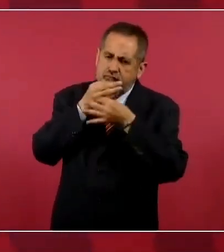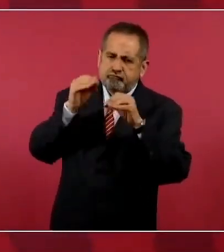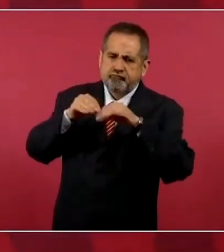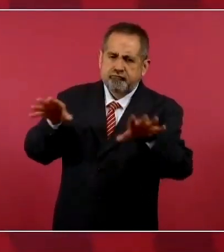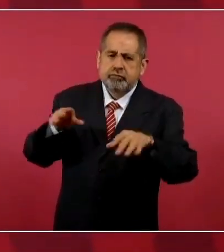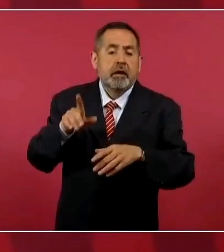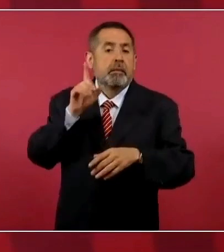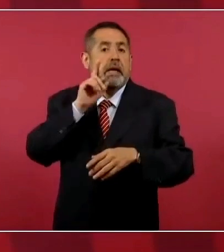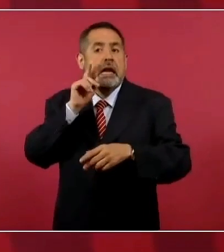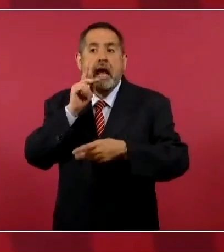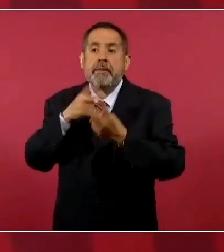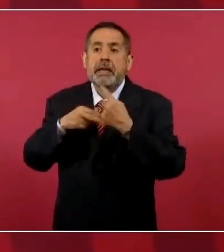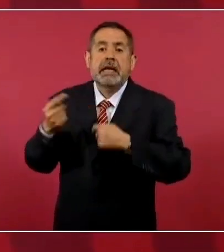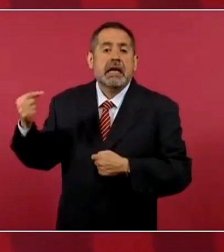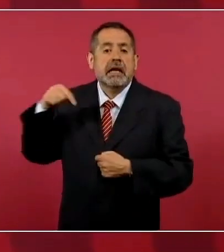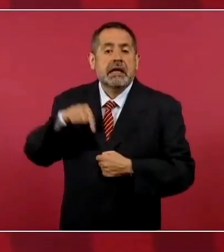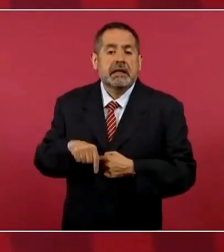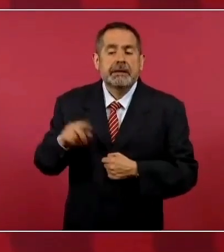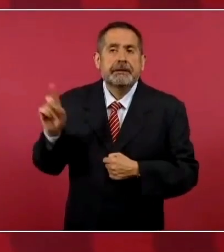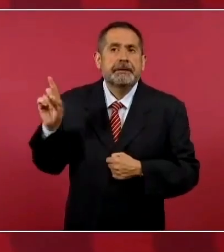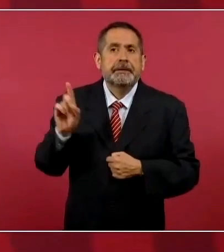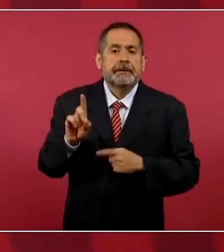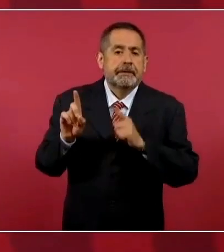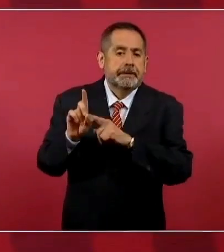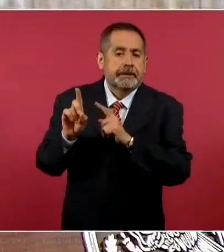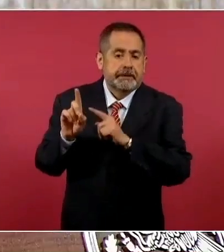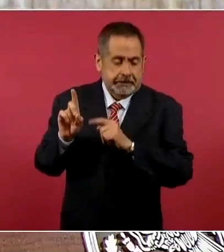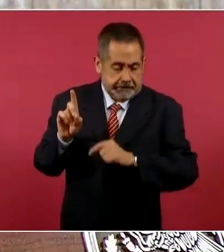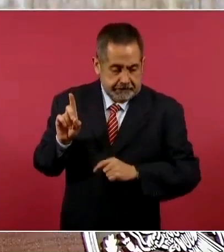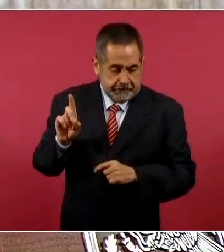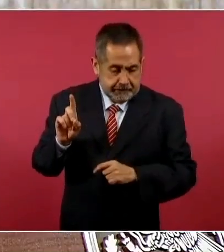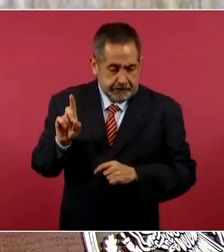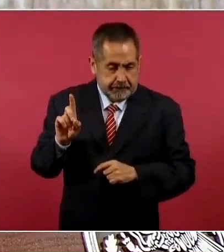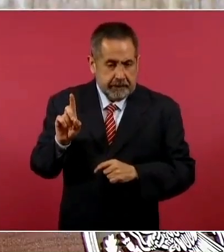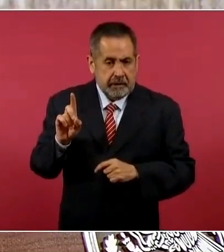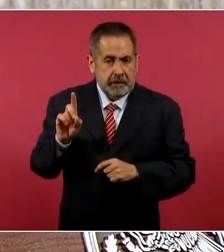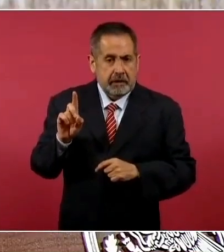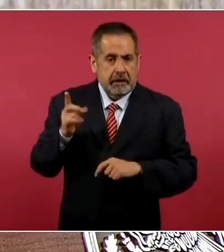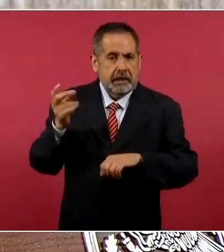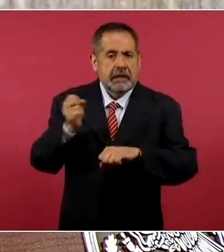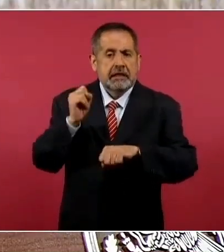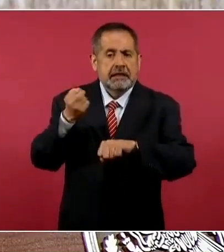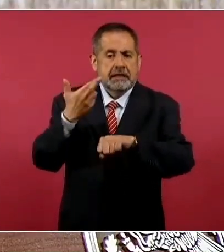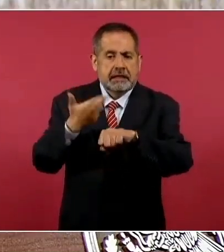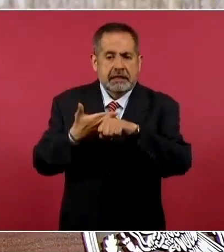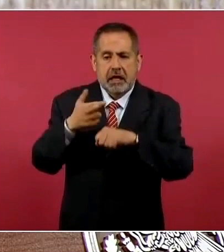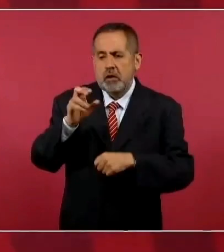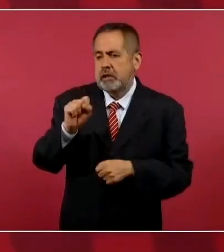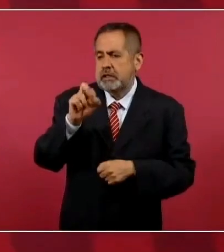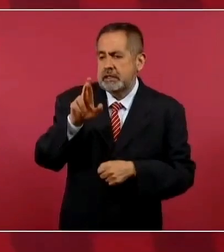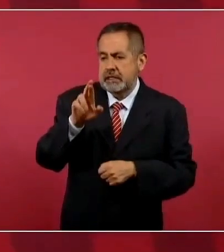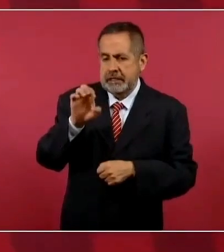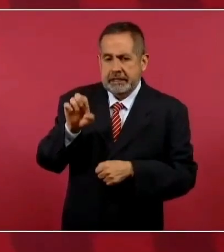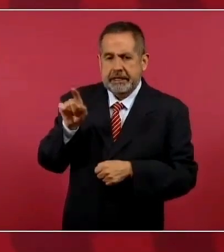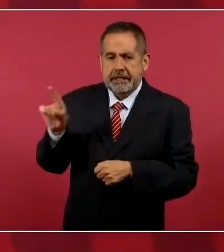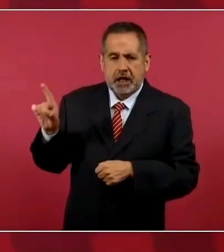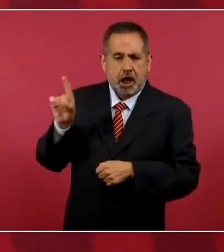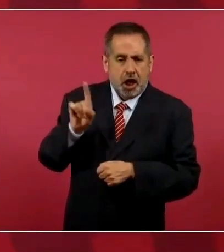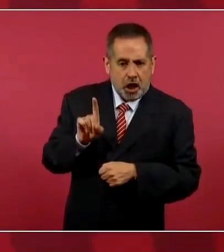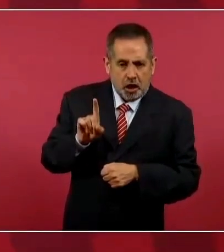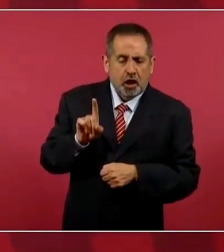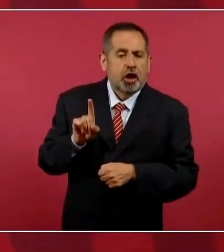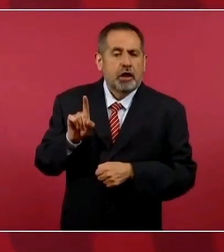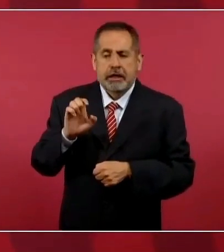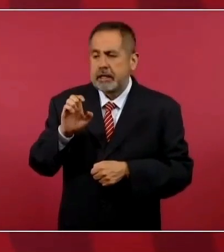a estar con nosotros el secretario de Relaciones Exteriores,